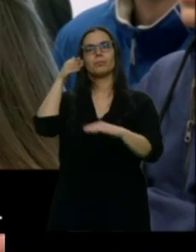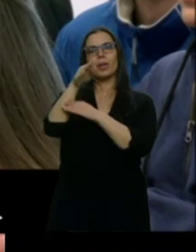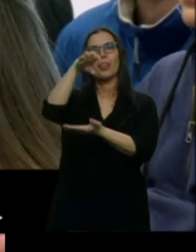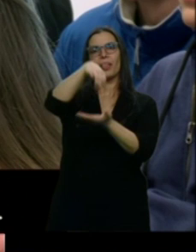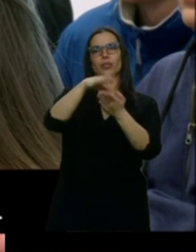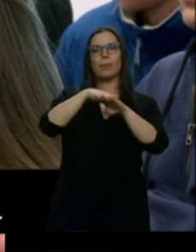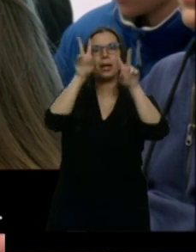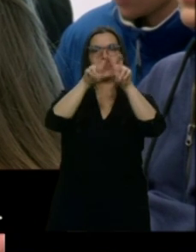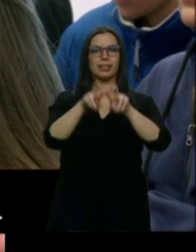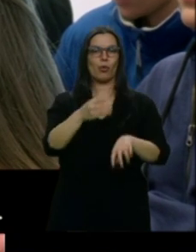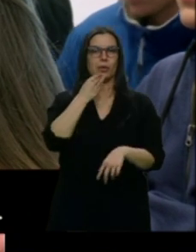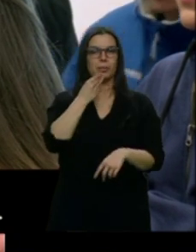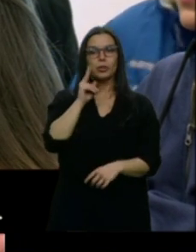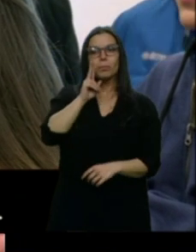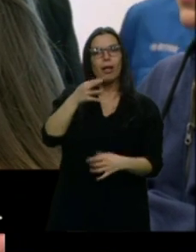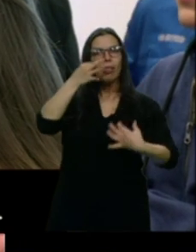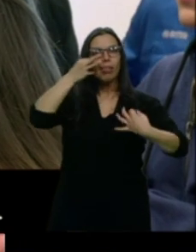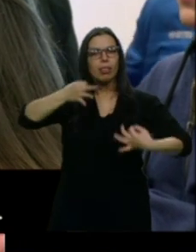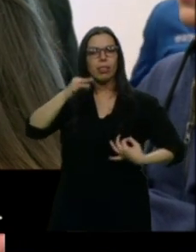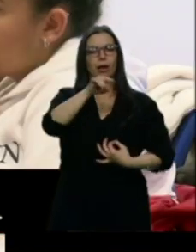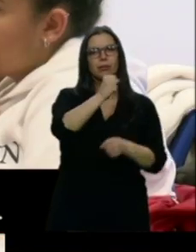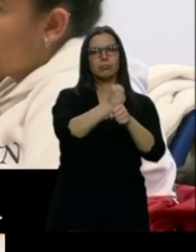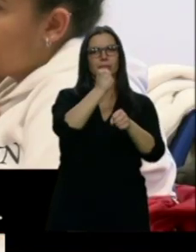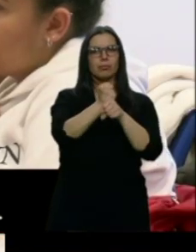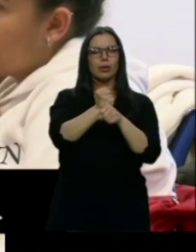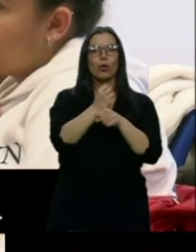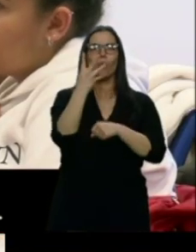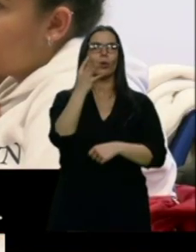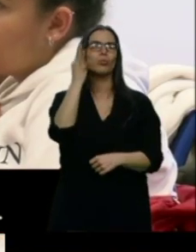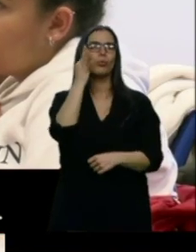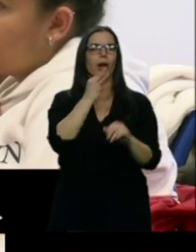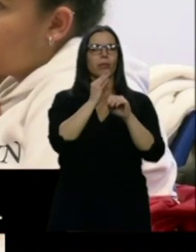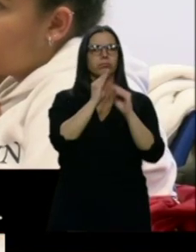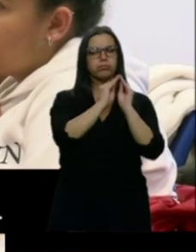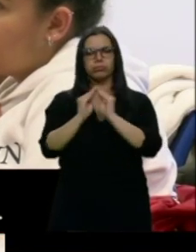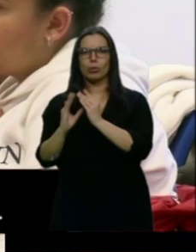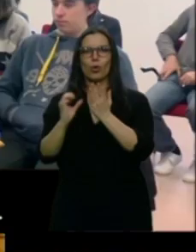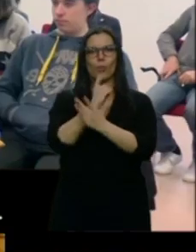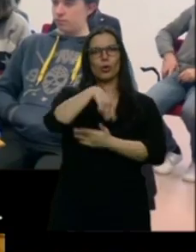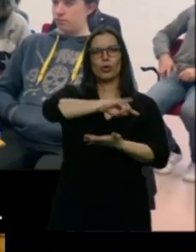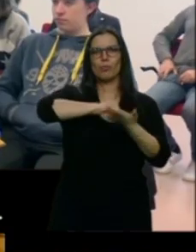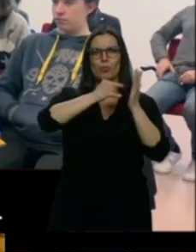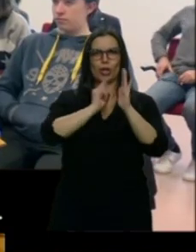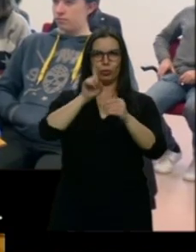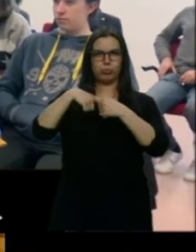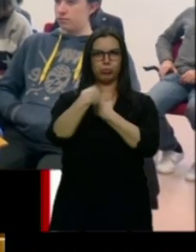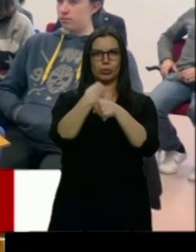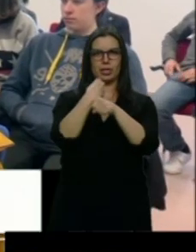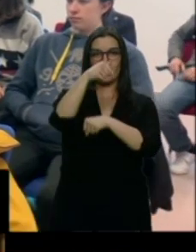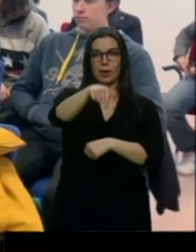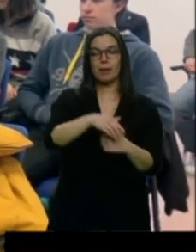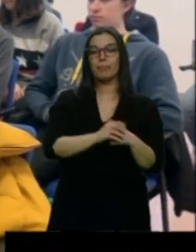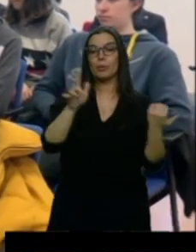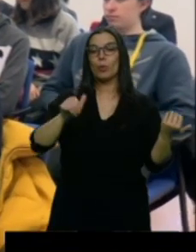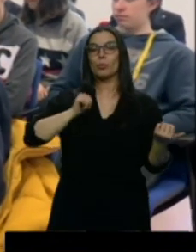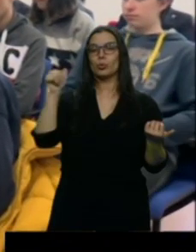y ver in situ cómo desarrollan su trabajo cuatro mujeres que llevan a cabo sus proyectos en este laboratorio. La ocasión sirvió para